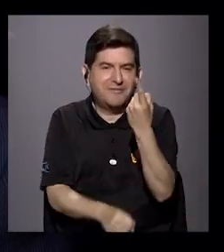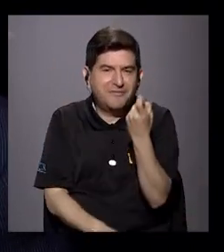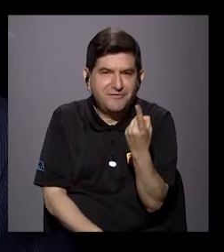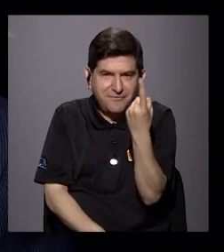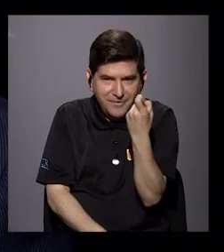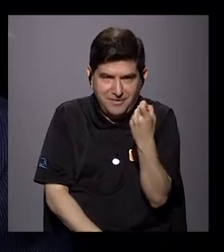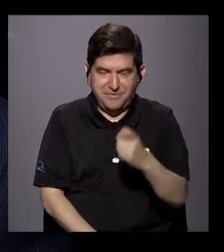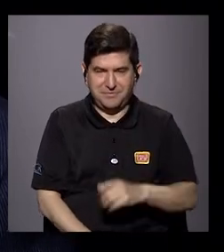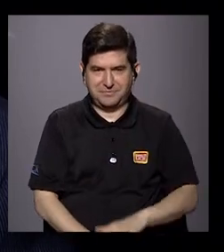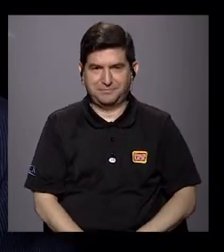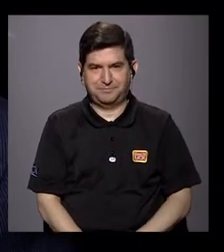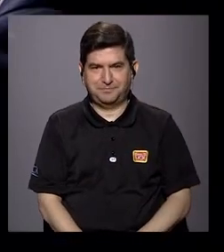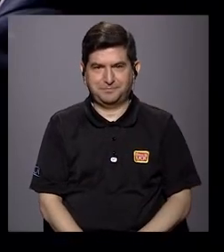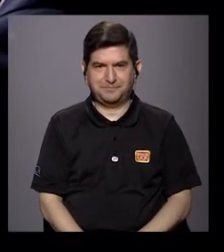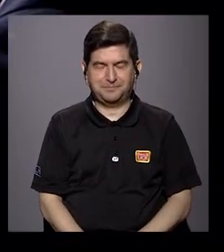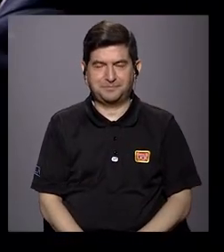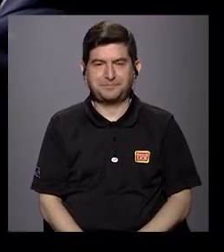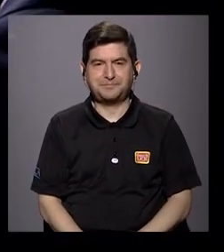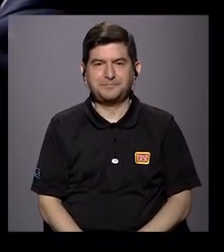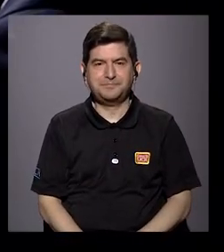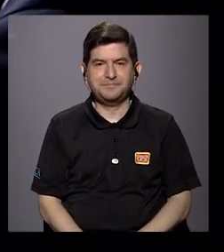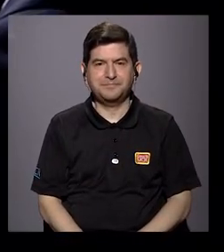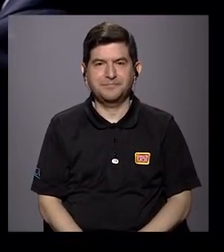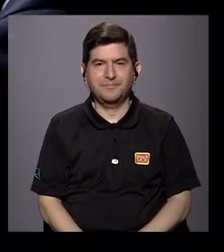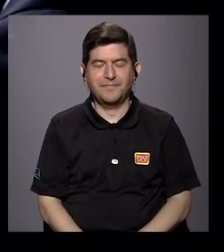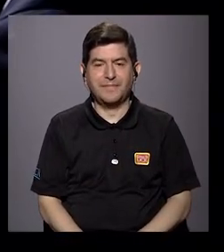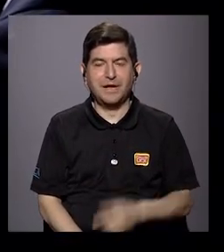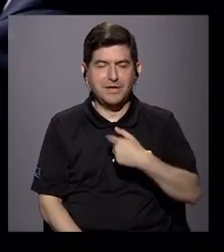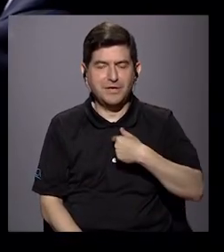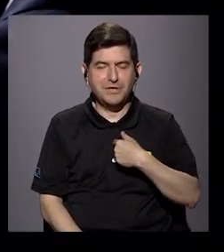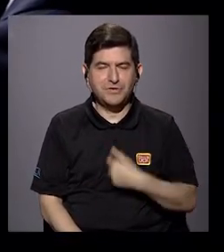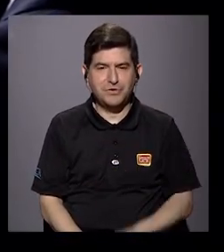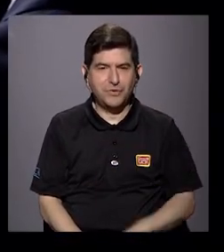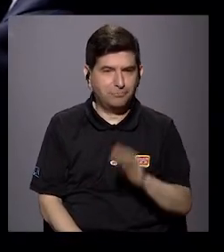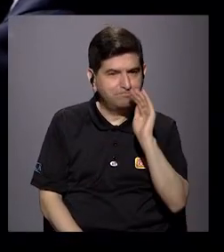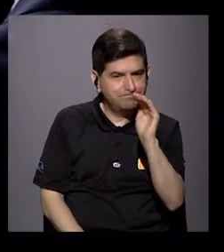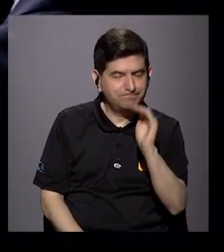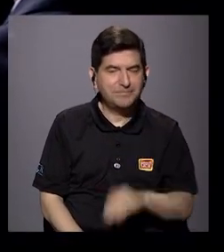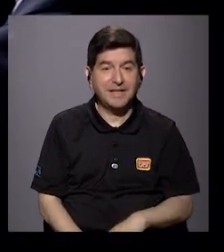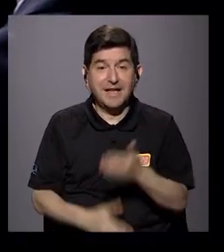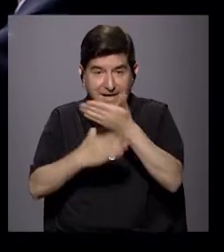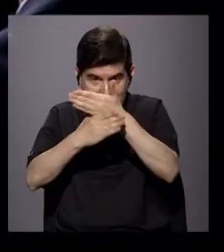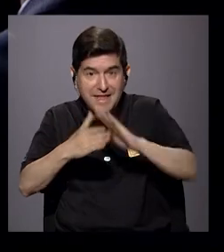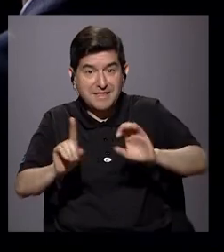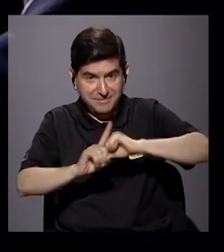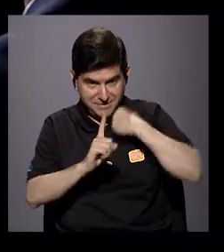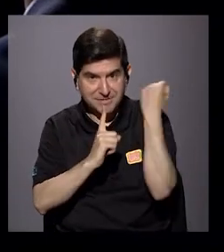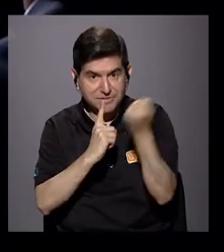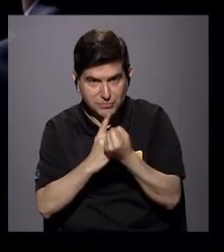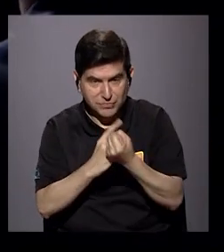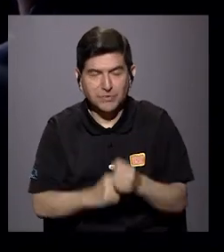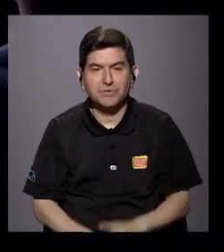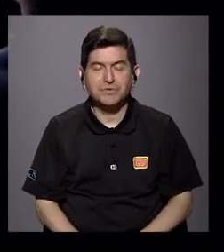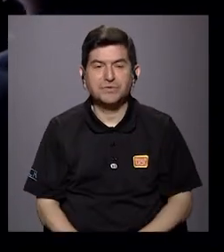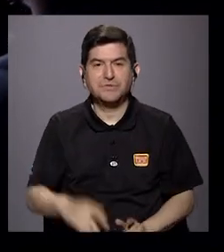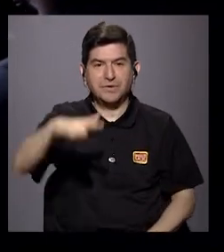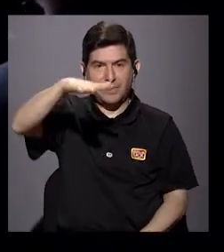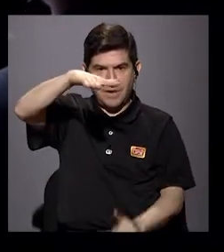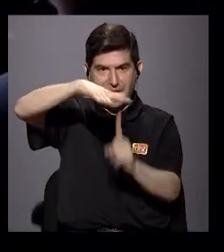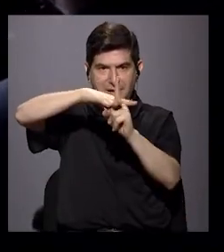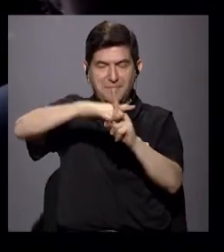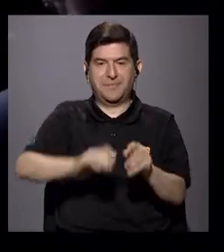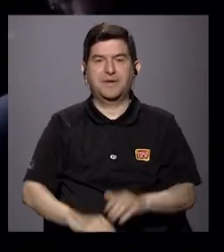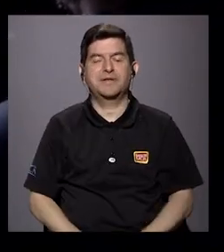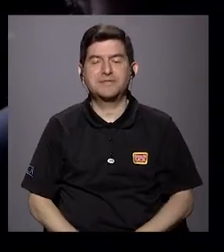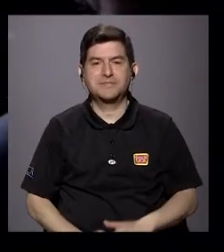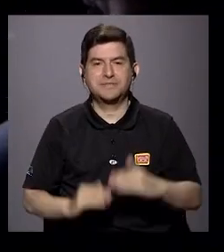pendiente. Y vea que le alerto sobre la polarización porque la aparición